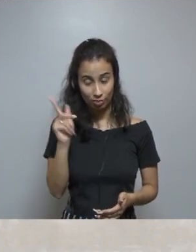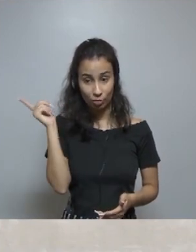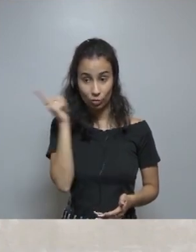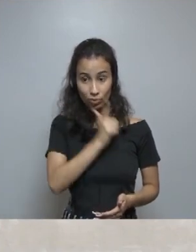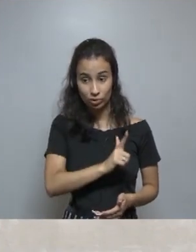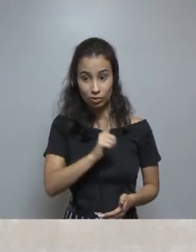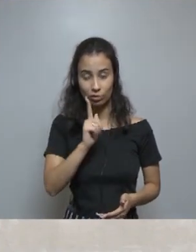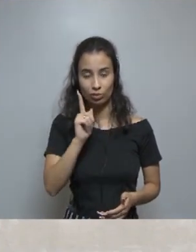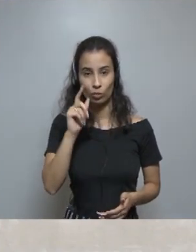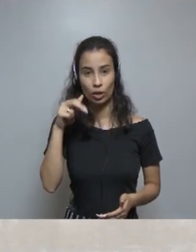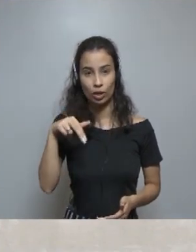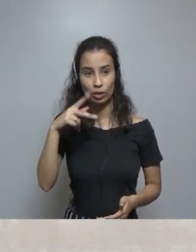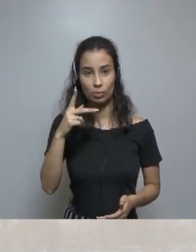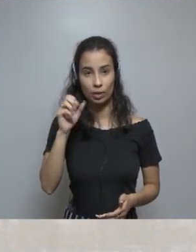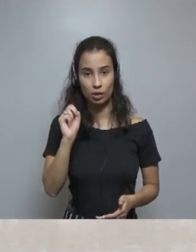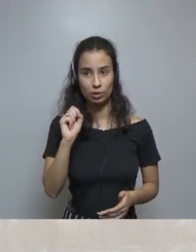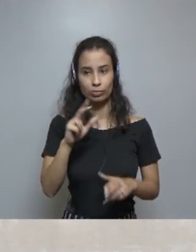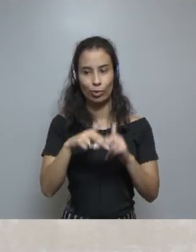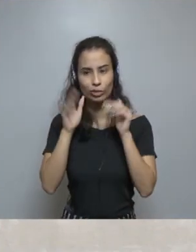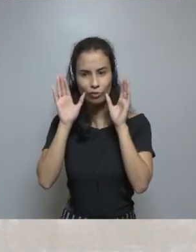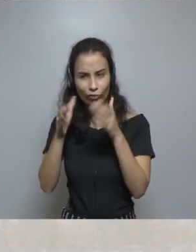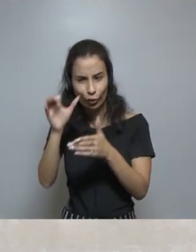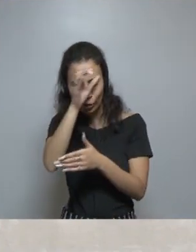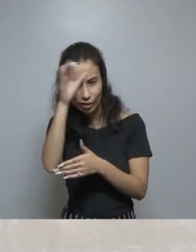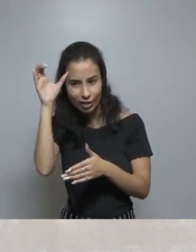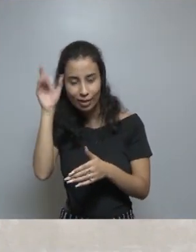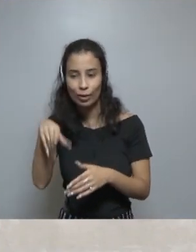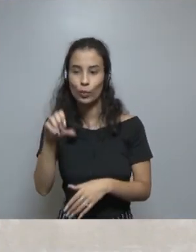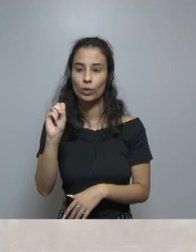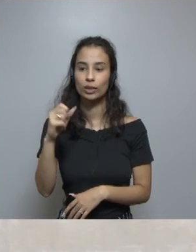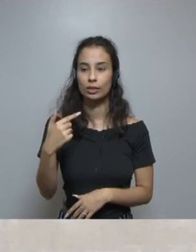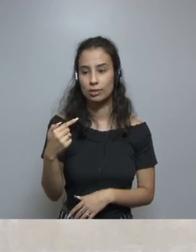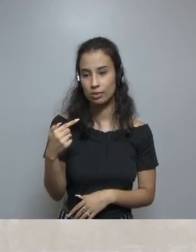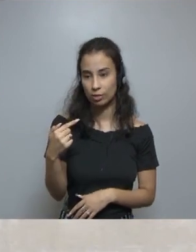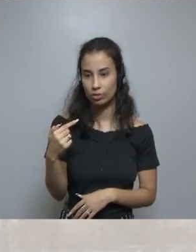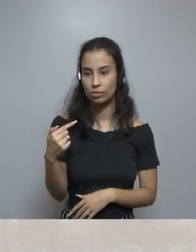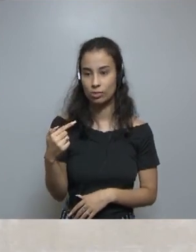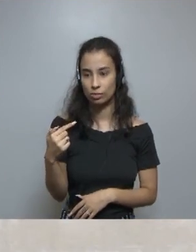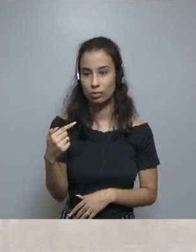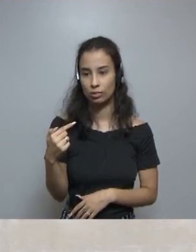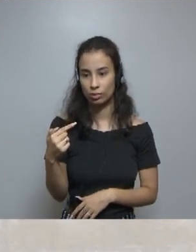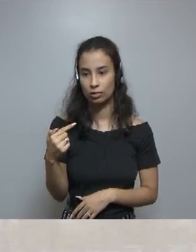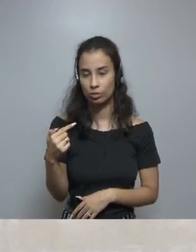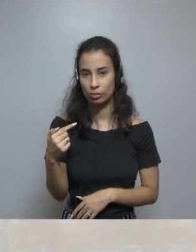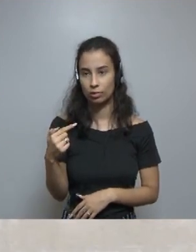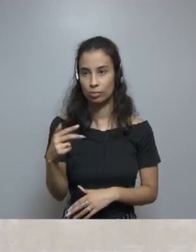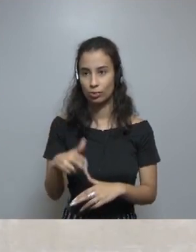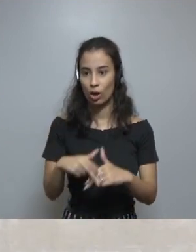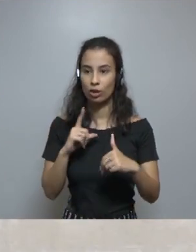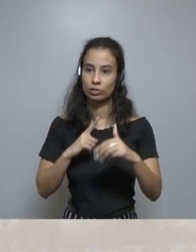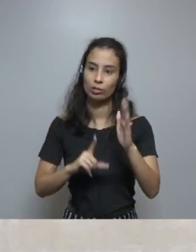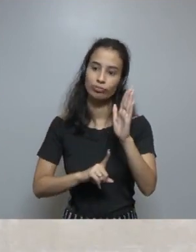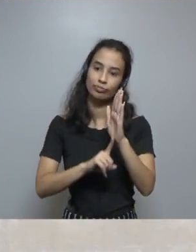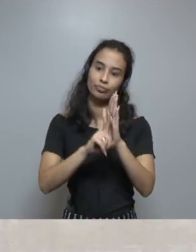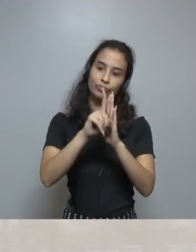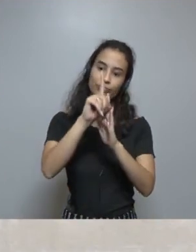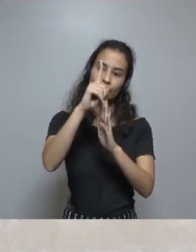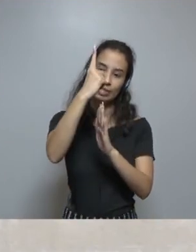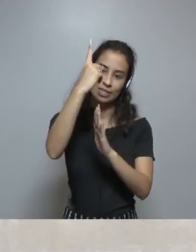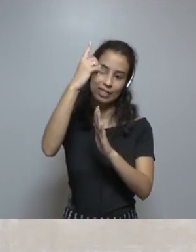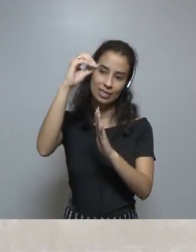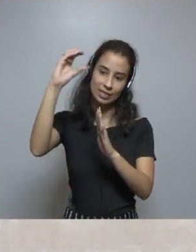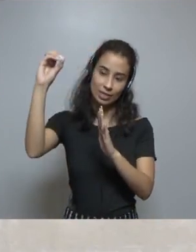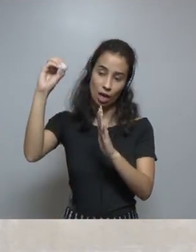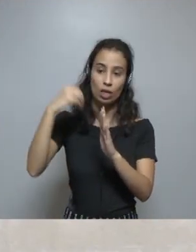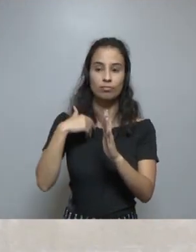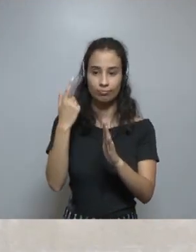conseguido enfocándonos en la experiencia del cliente, dándole ese tipo de atención, fue 87 de un número que va